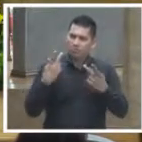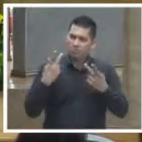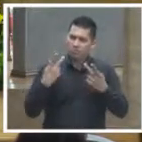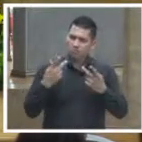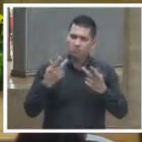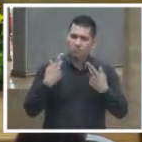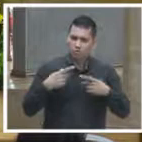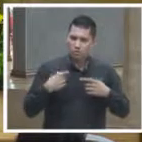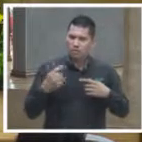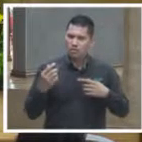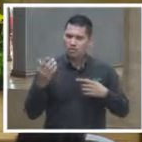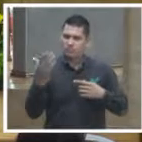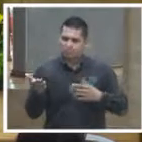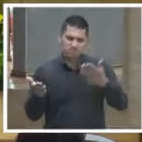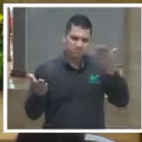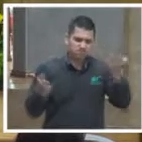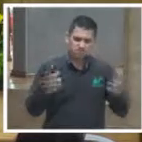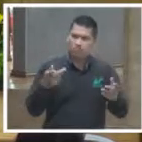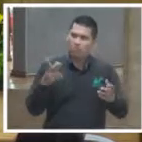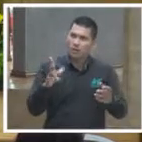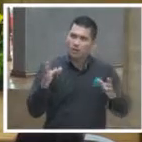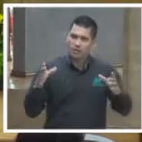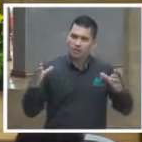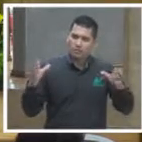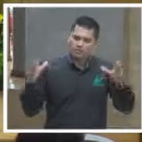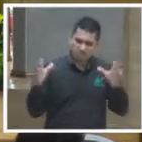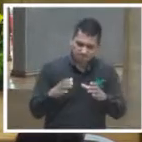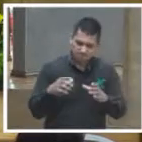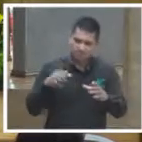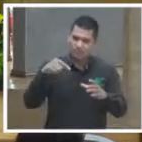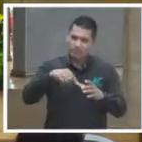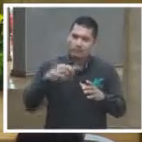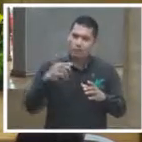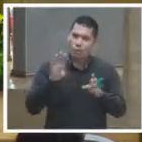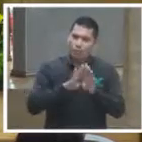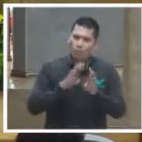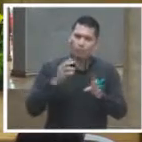compensar la irracionalidad de las partes muchas veces